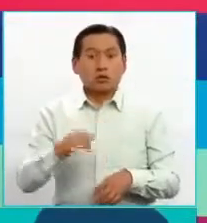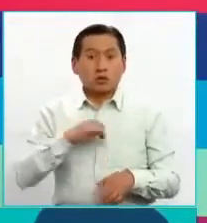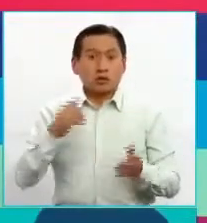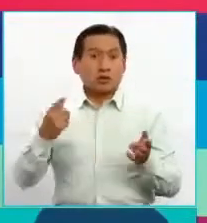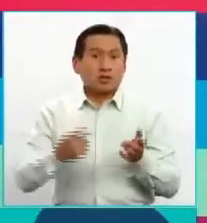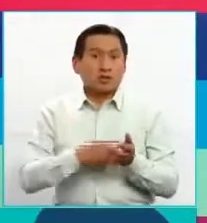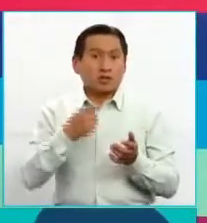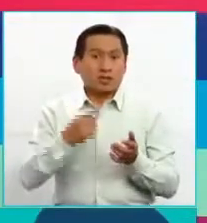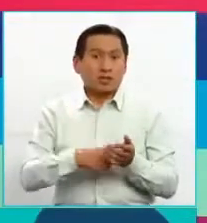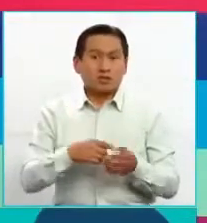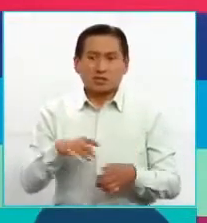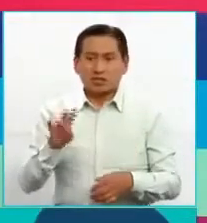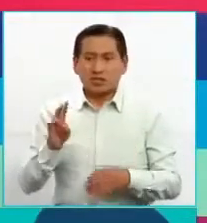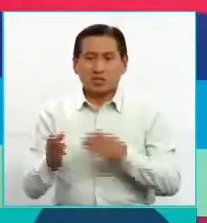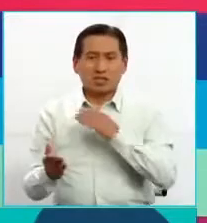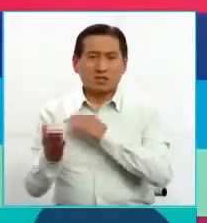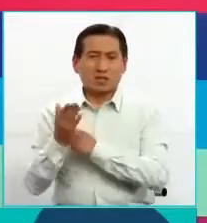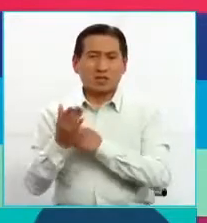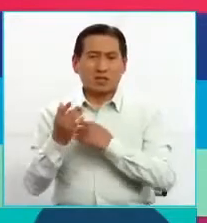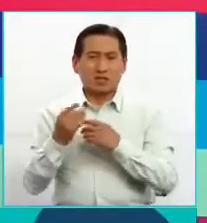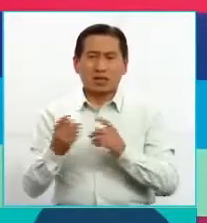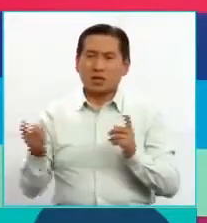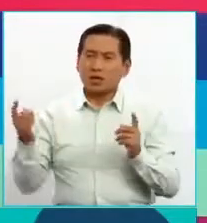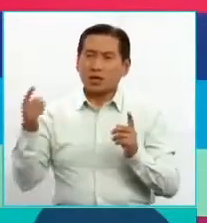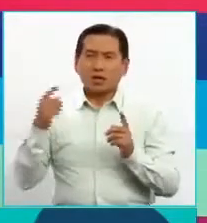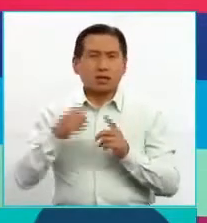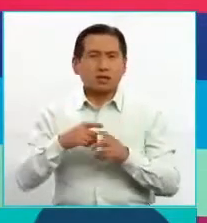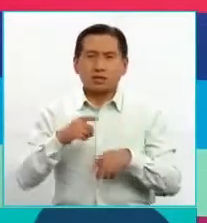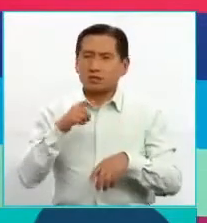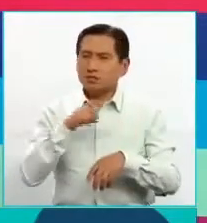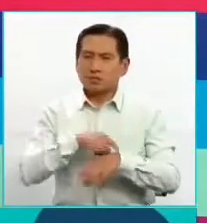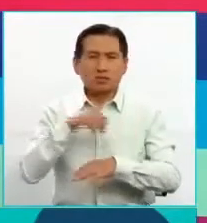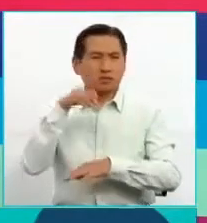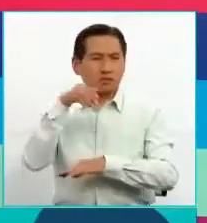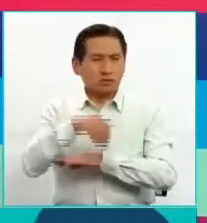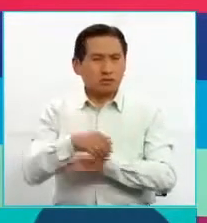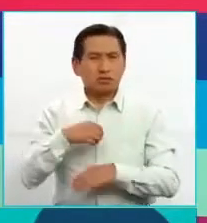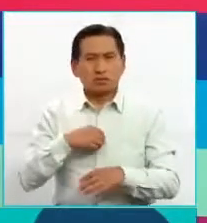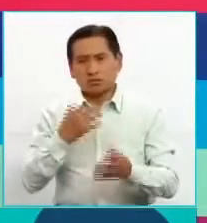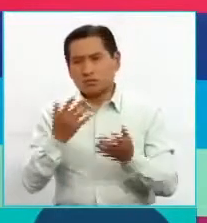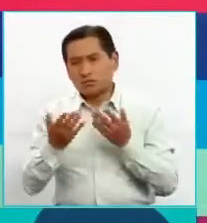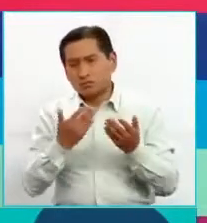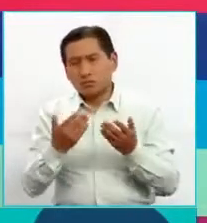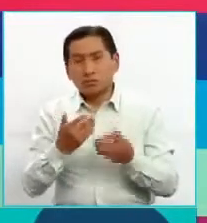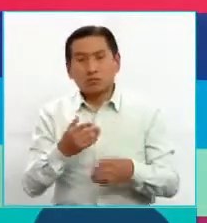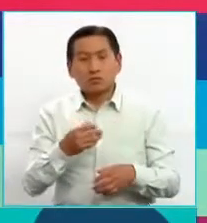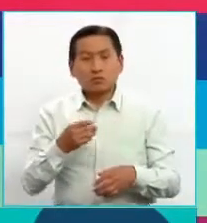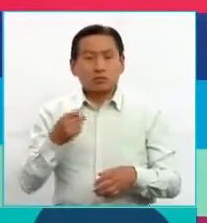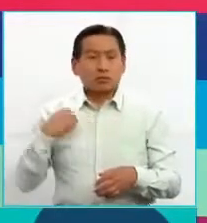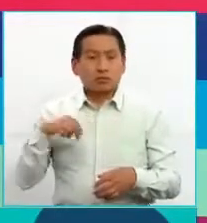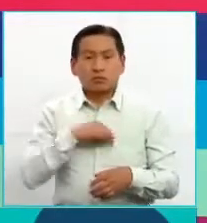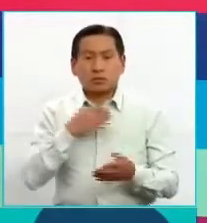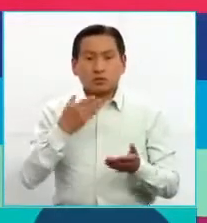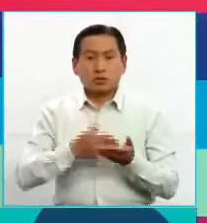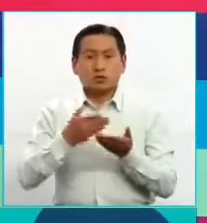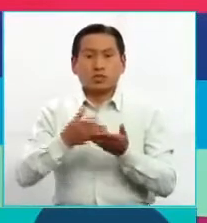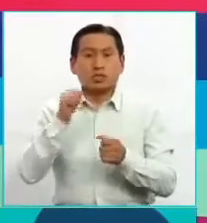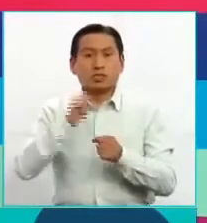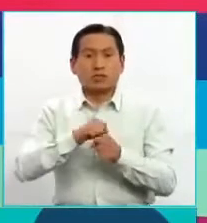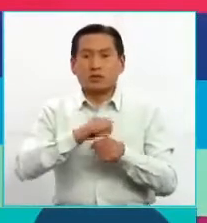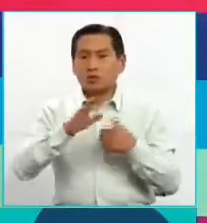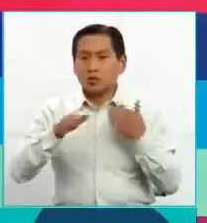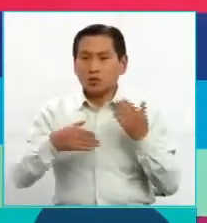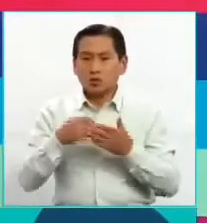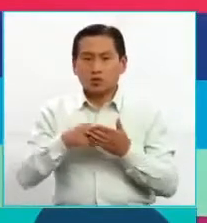estoy desde las 7 de la mañana hasta horas tardes de la noche y nosotros nos hemos propuesto trabajar todo el personal